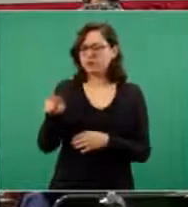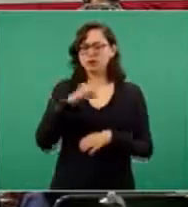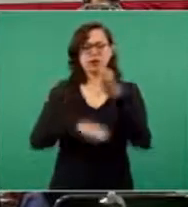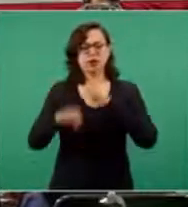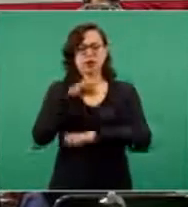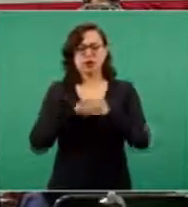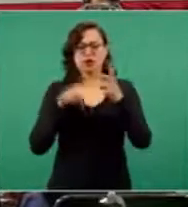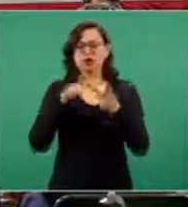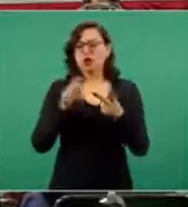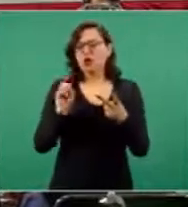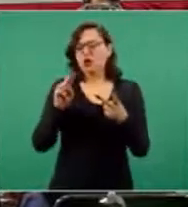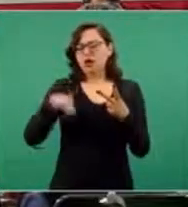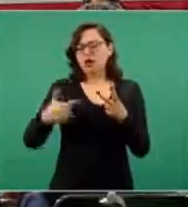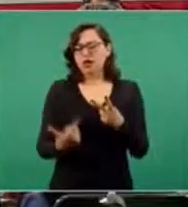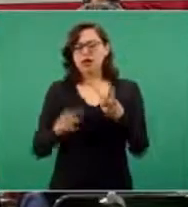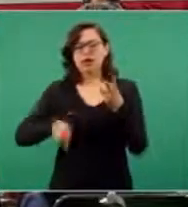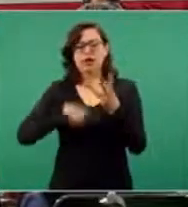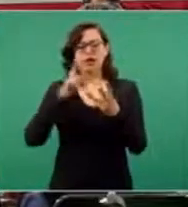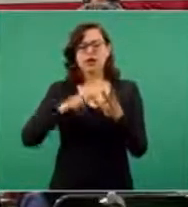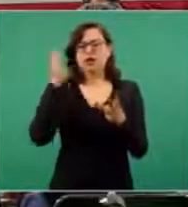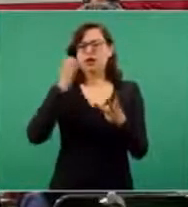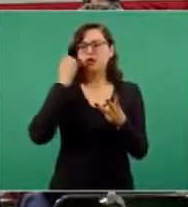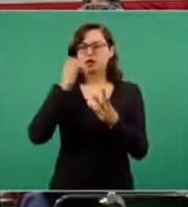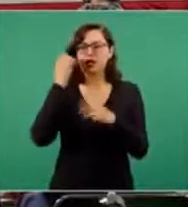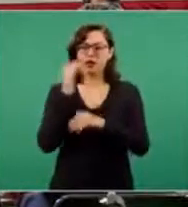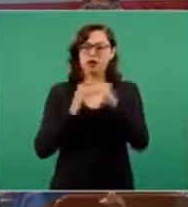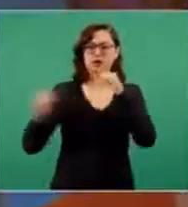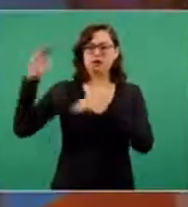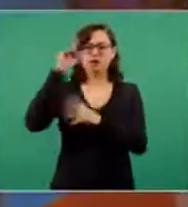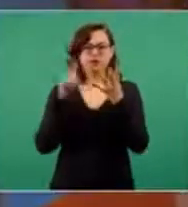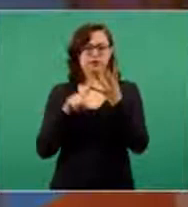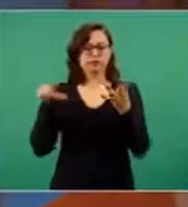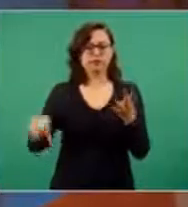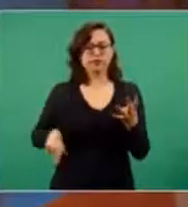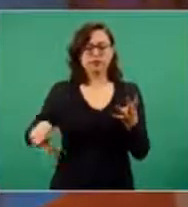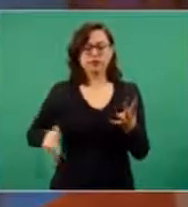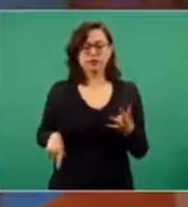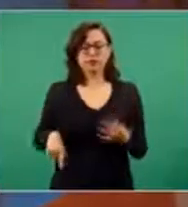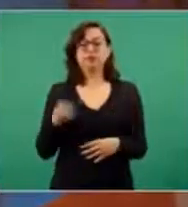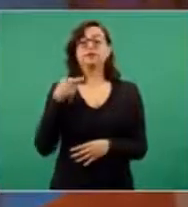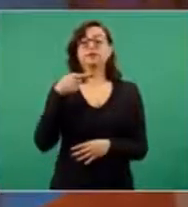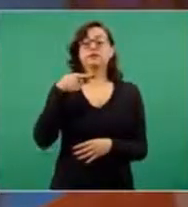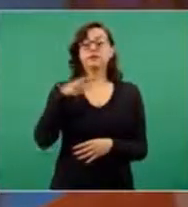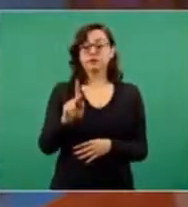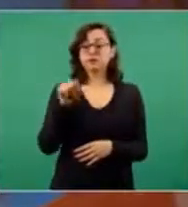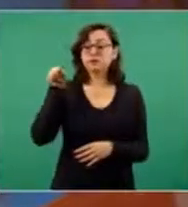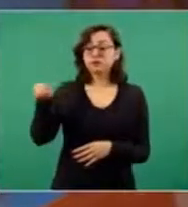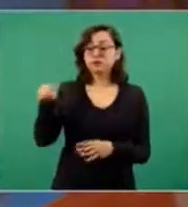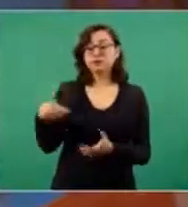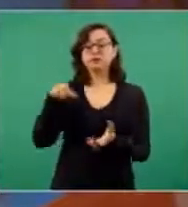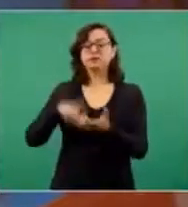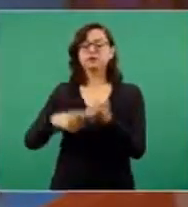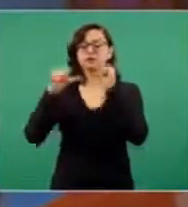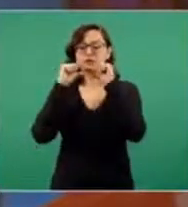las organizaciones no gubernamentales, la academia y los gobiernos. No obstante, miembros de dicha organización,